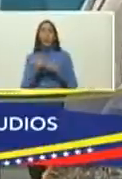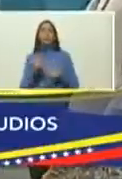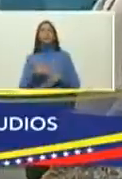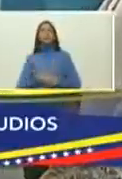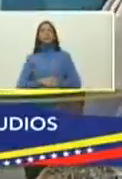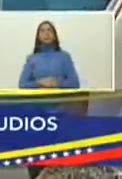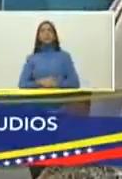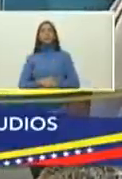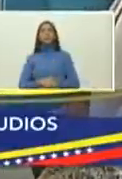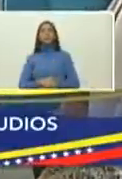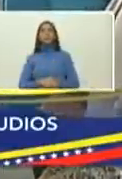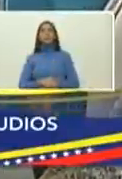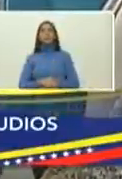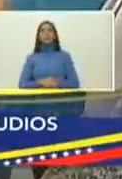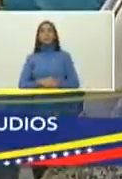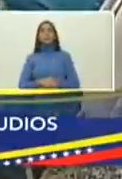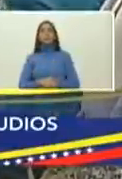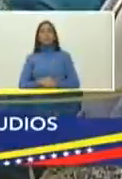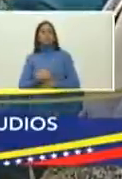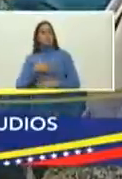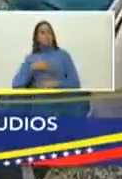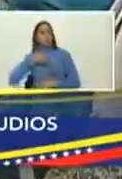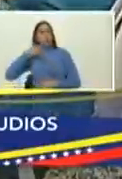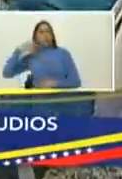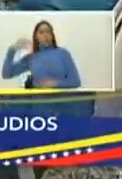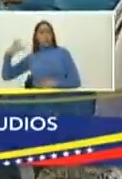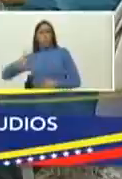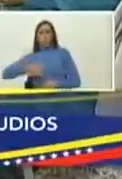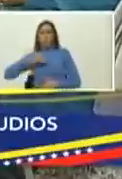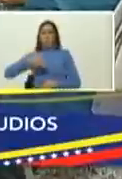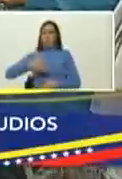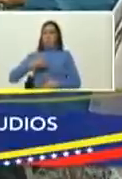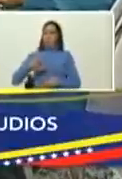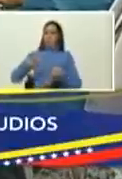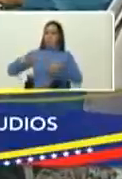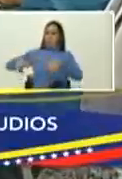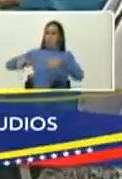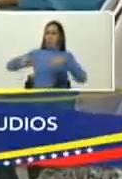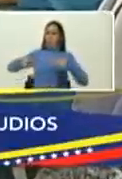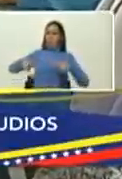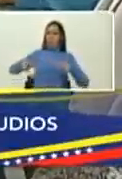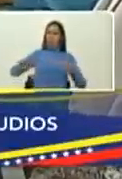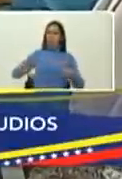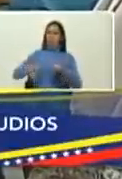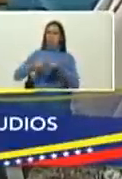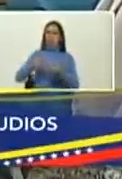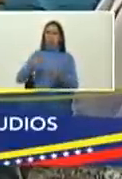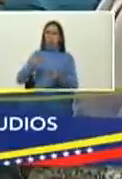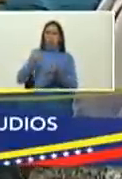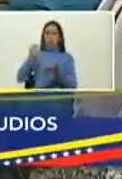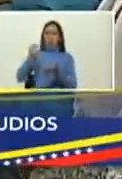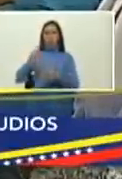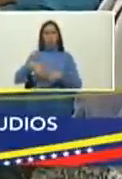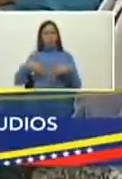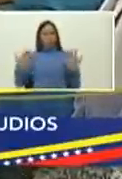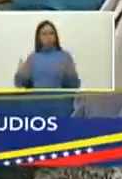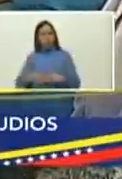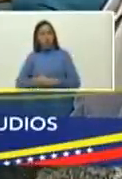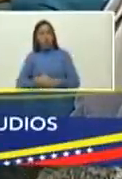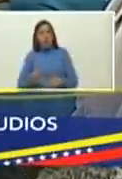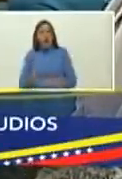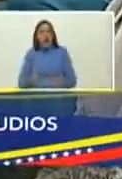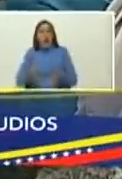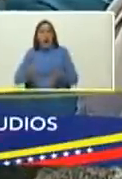está de más decir que estoy orgullosa de haber recibido este prestigioso premio que lo ganó nada